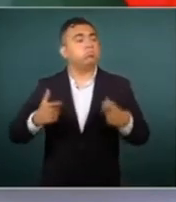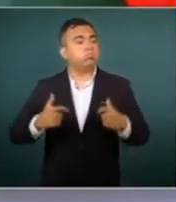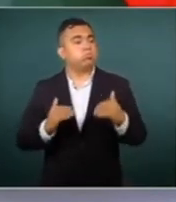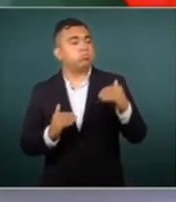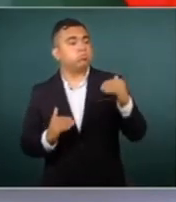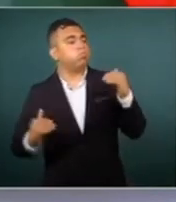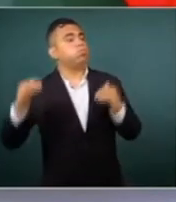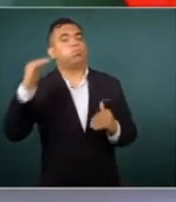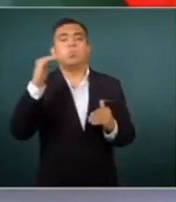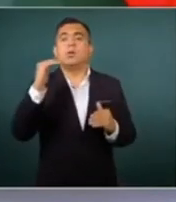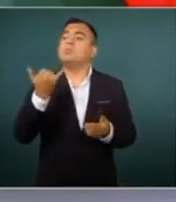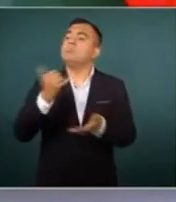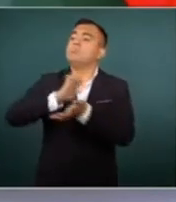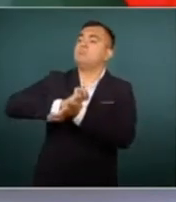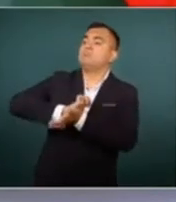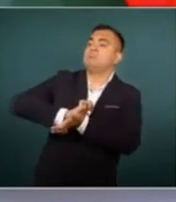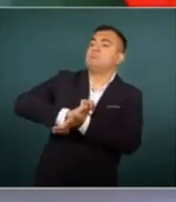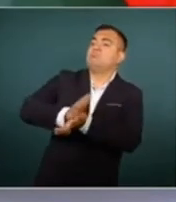racismo.